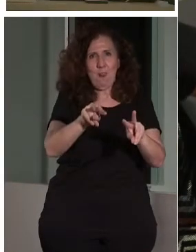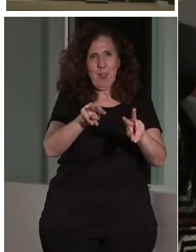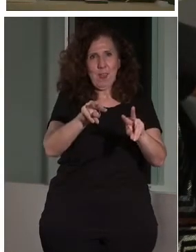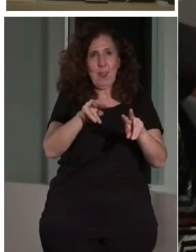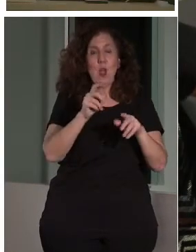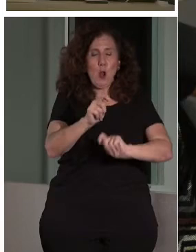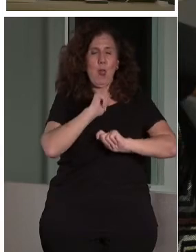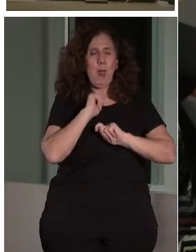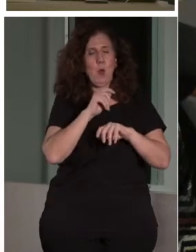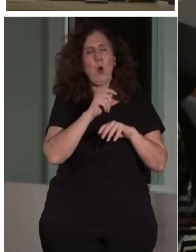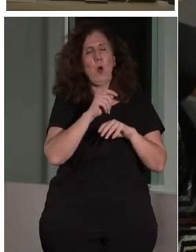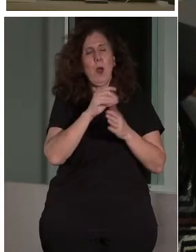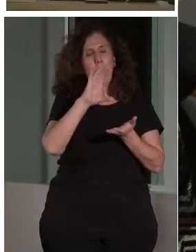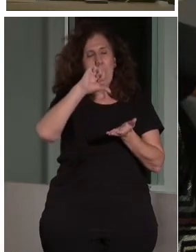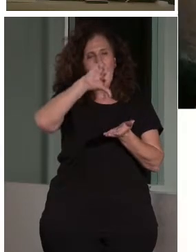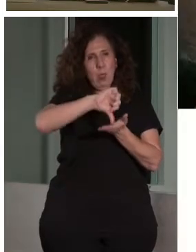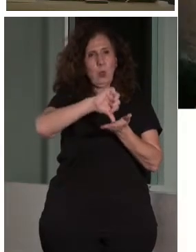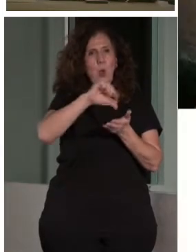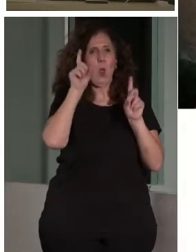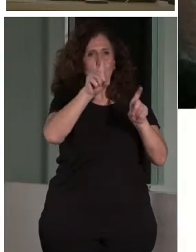de la ONCE, que colabora muchísimo con nosotros.